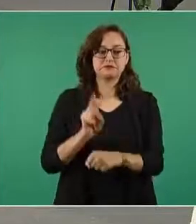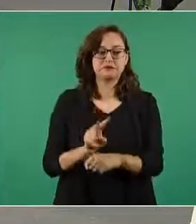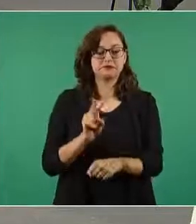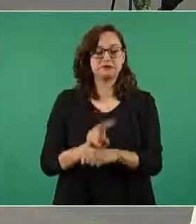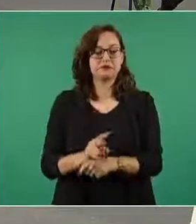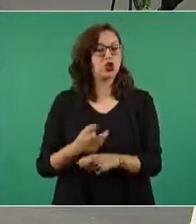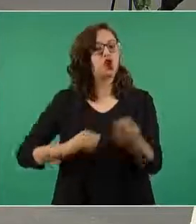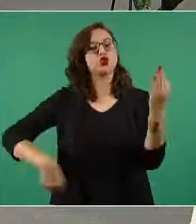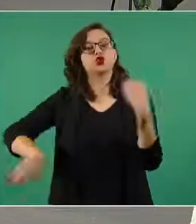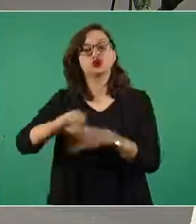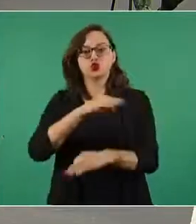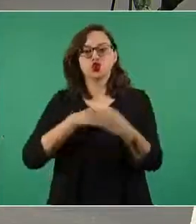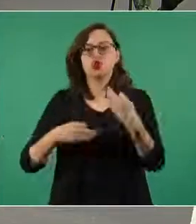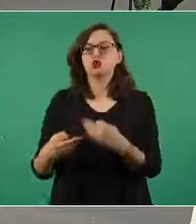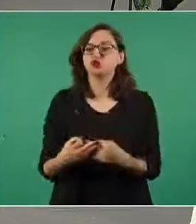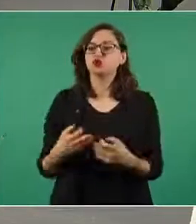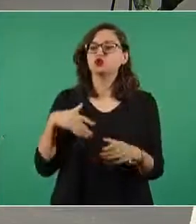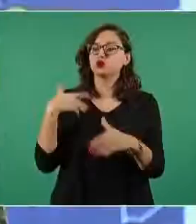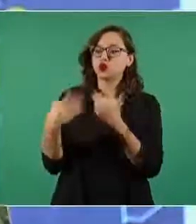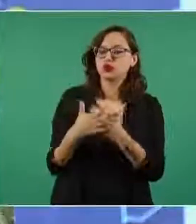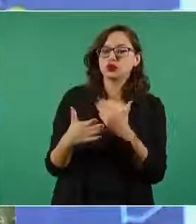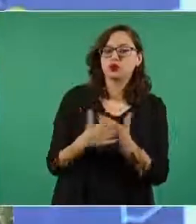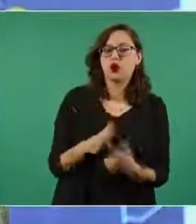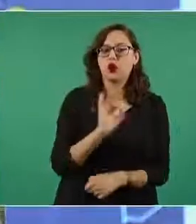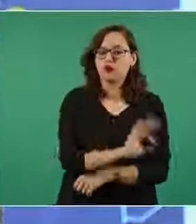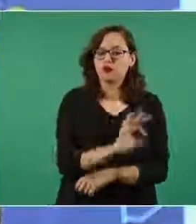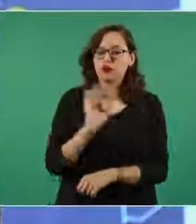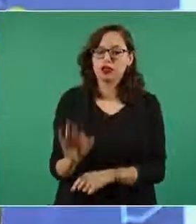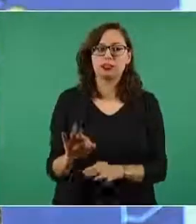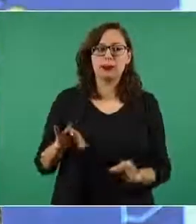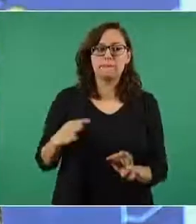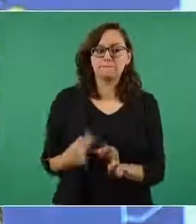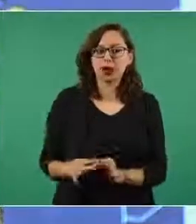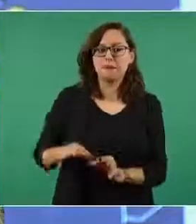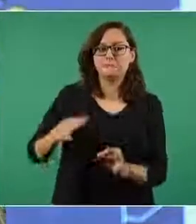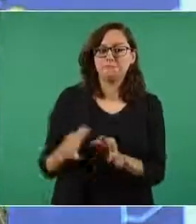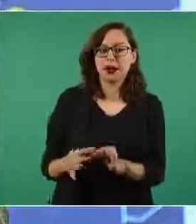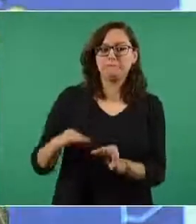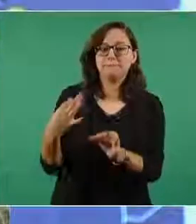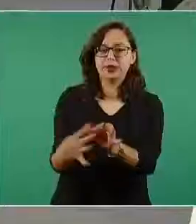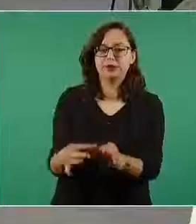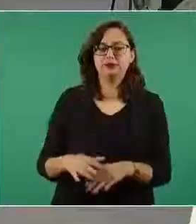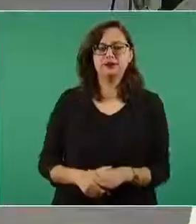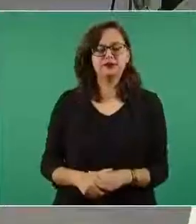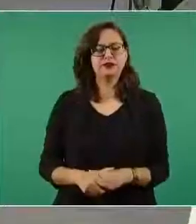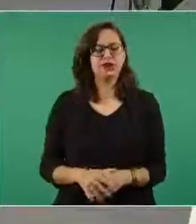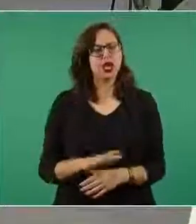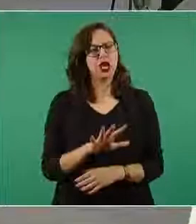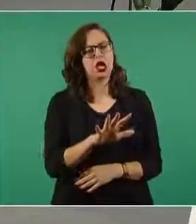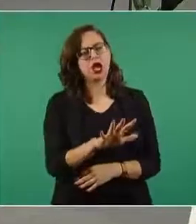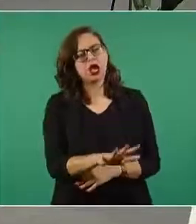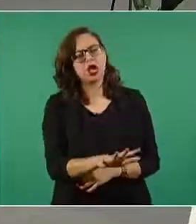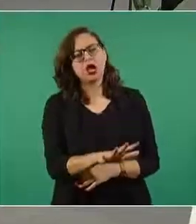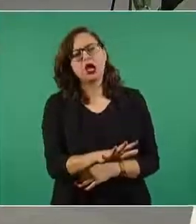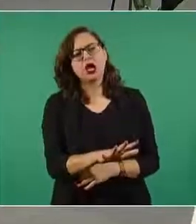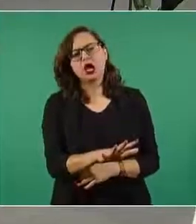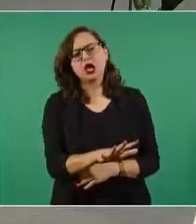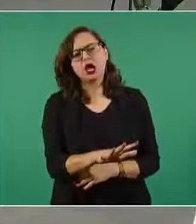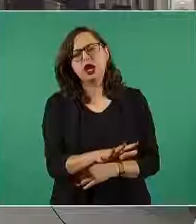que todos tengamos fechas de terminación conforme a la entrada en operación del aeropuerto entonces en una